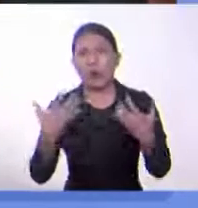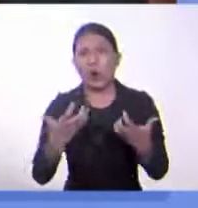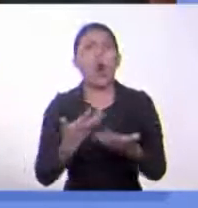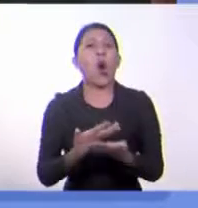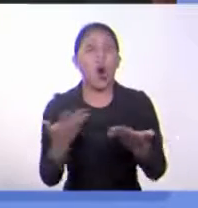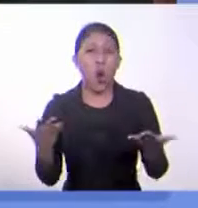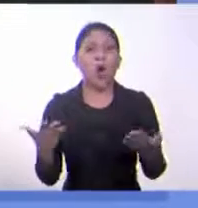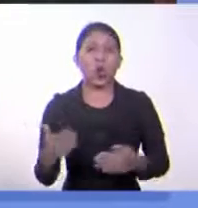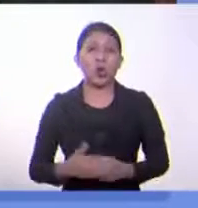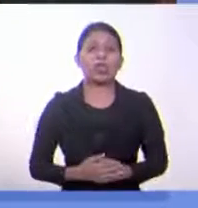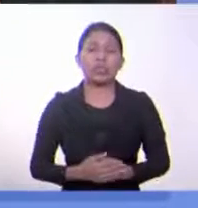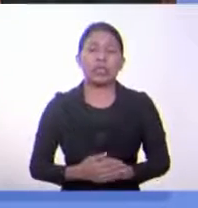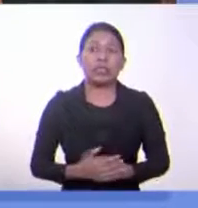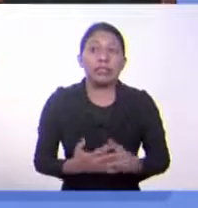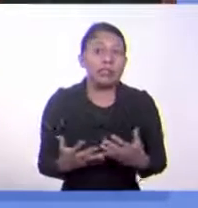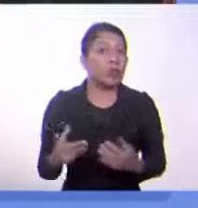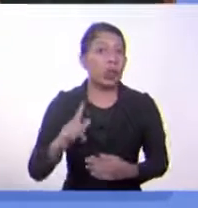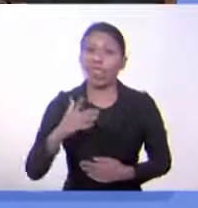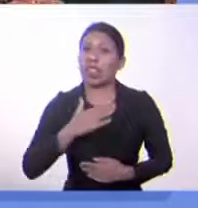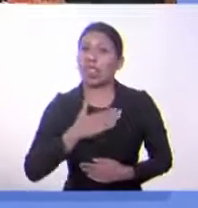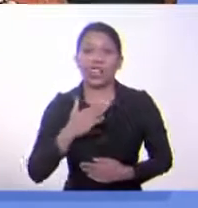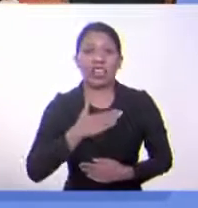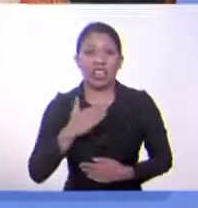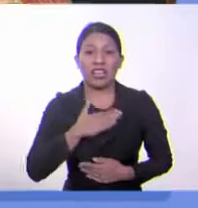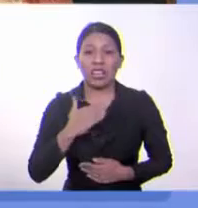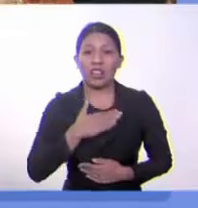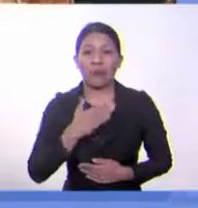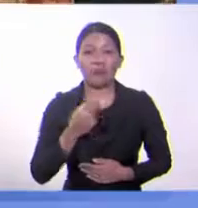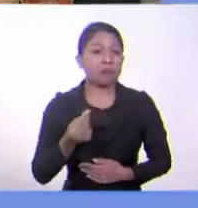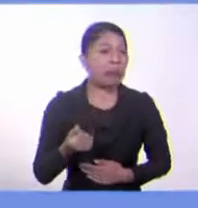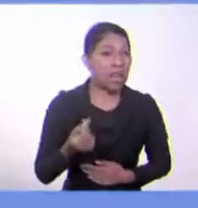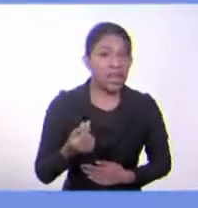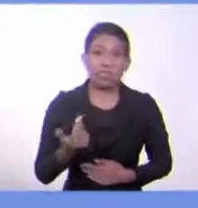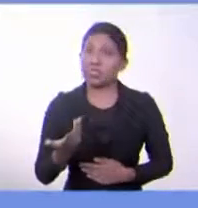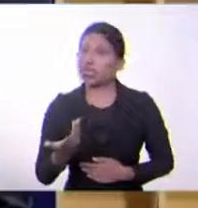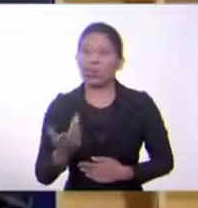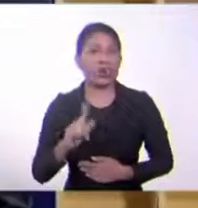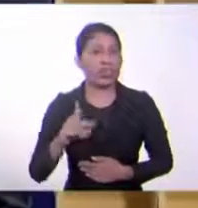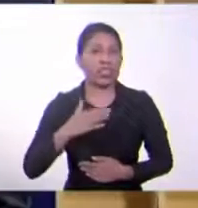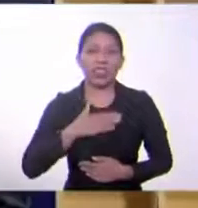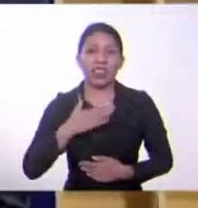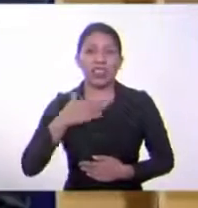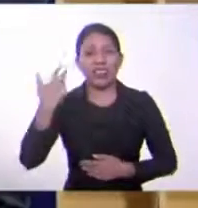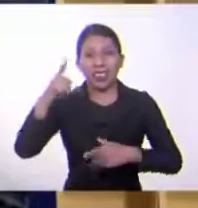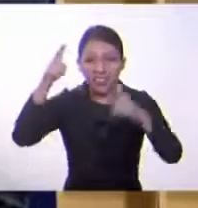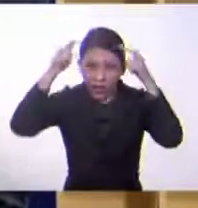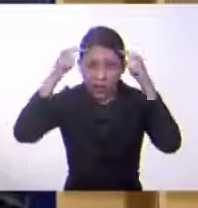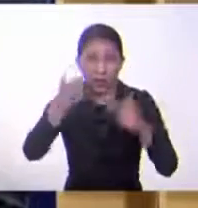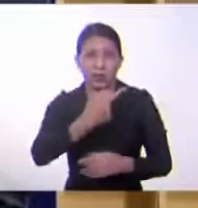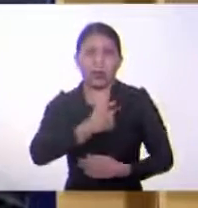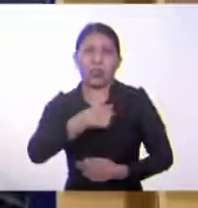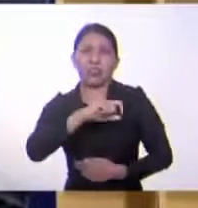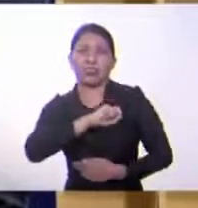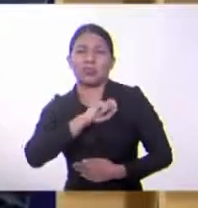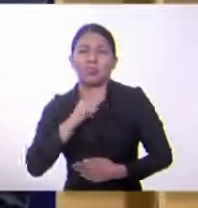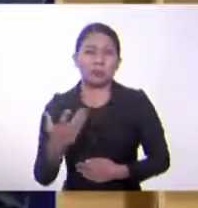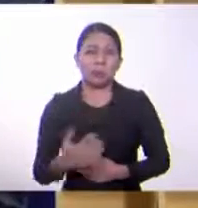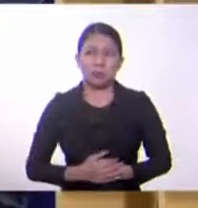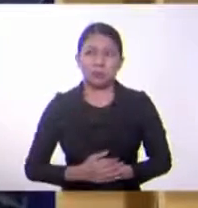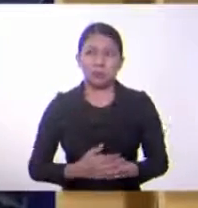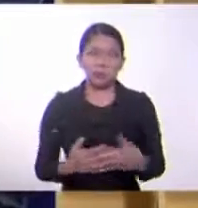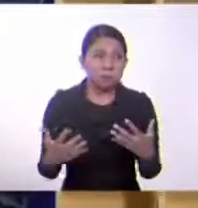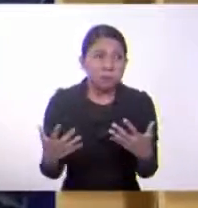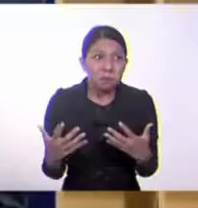donde no tenían mayor injerencia administrativa, donde la corona española era la que llevaba todas